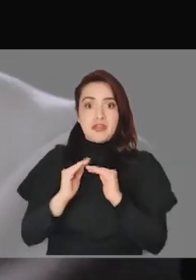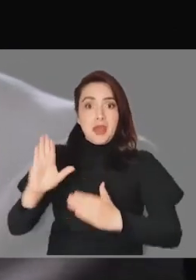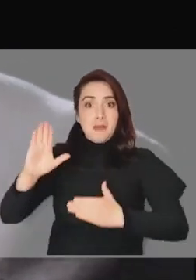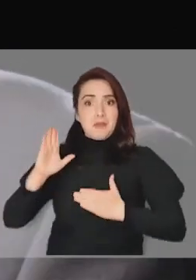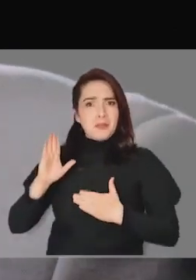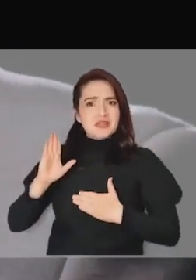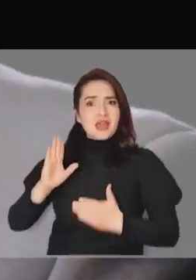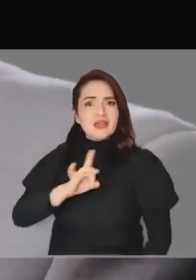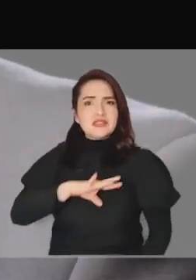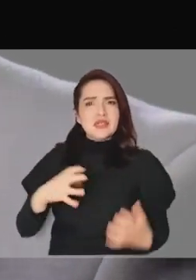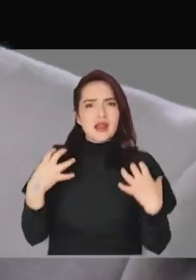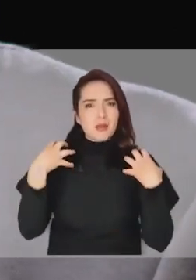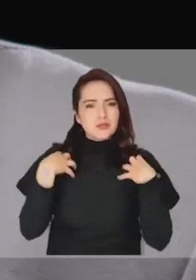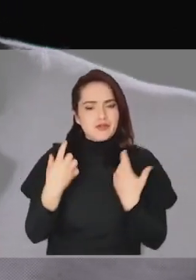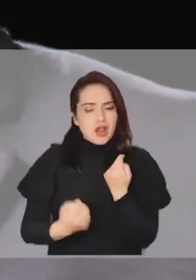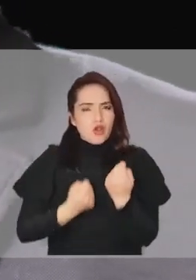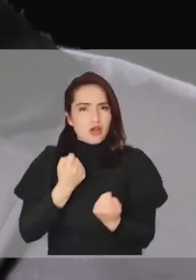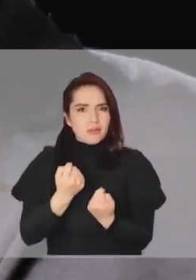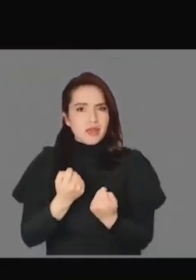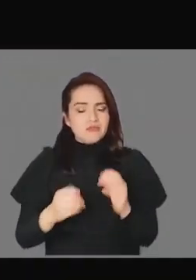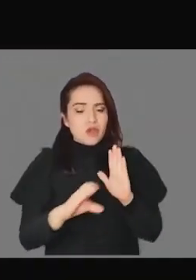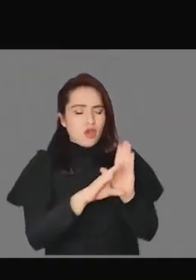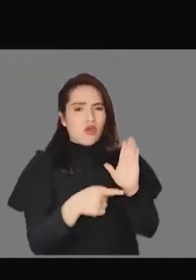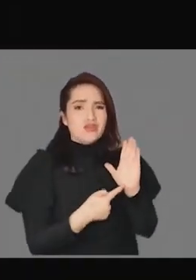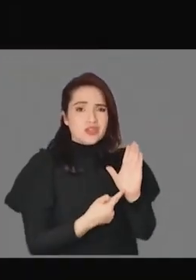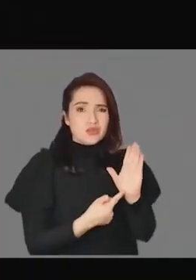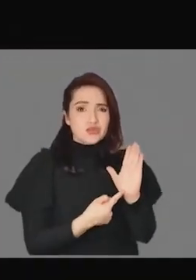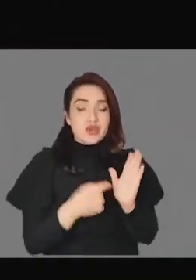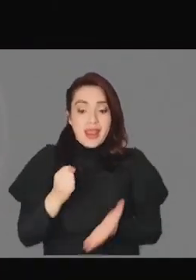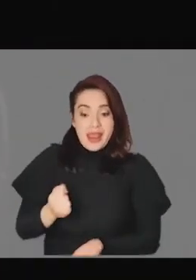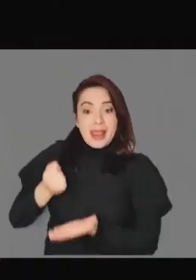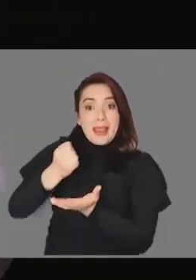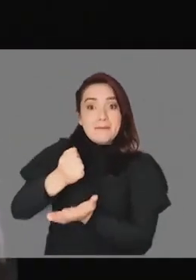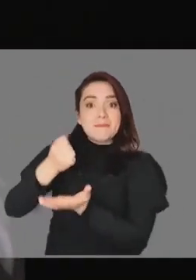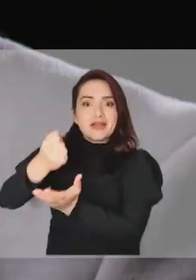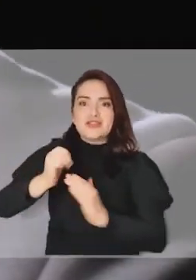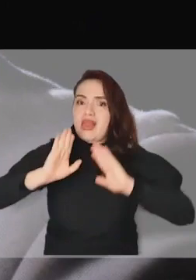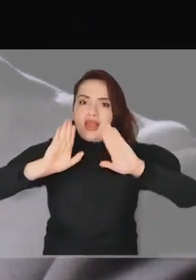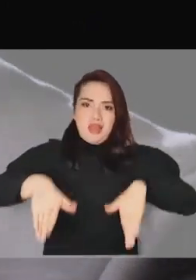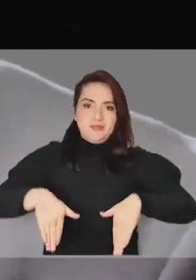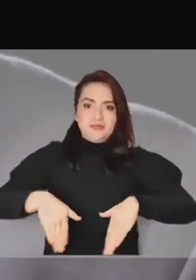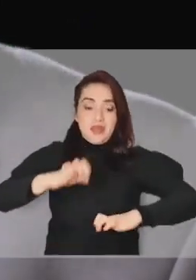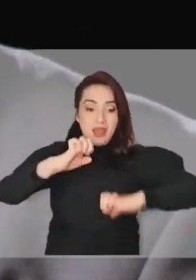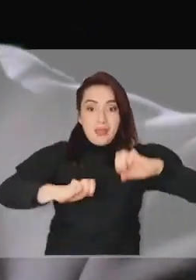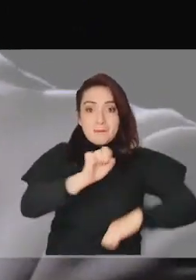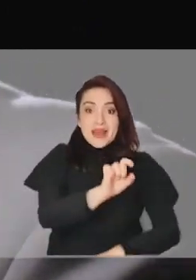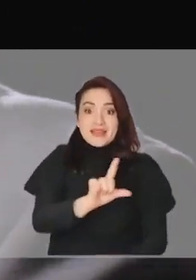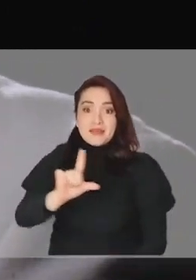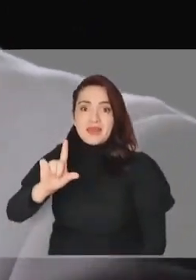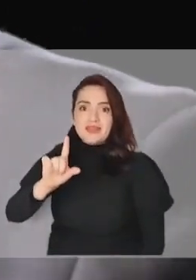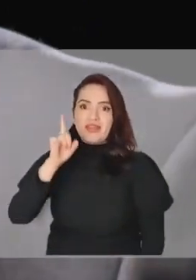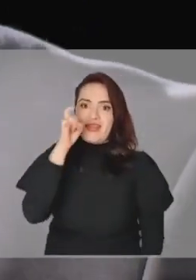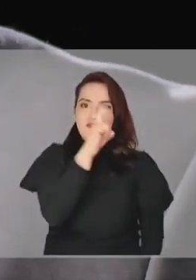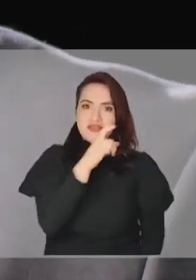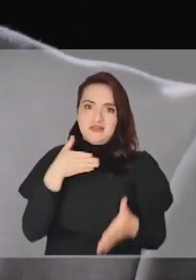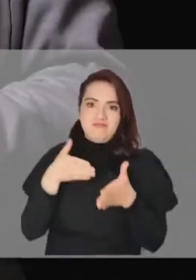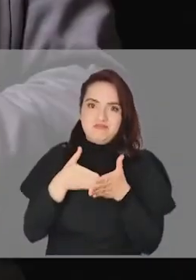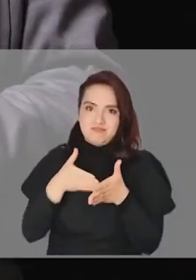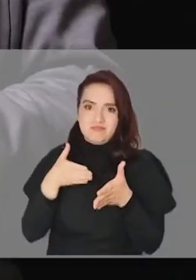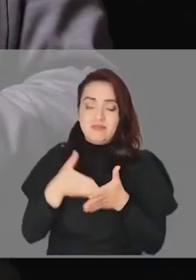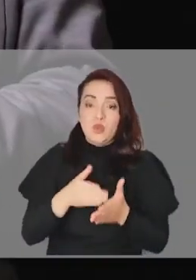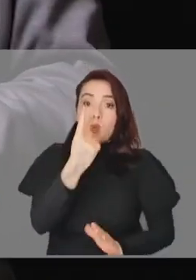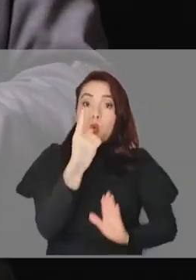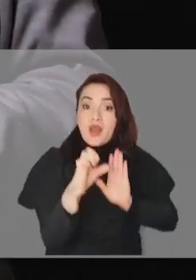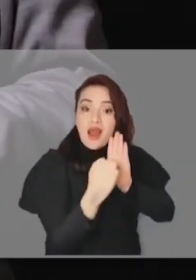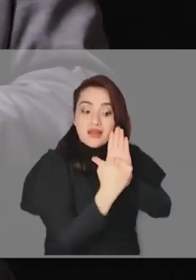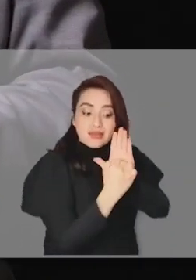Nos prometieron un Chile responsable en lo económico. Pero esta propuesta desincentiva la inversión y dificulta el emprendimiento. En